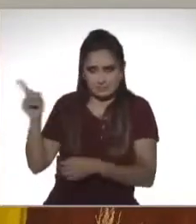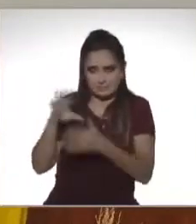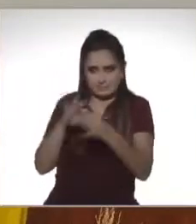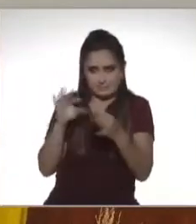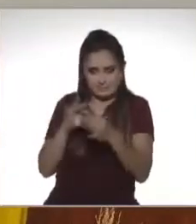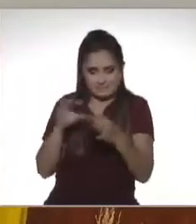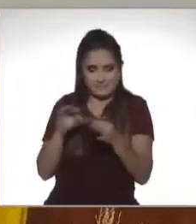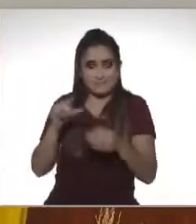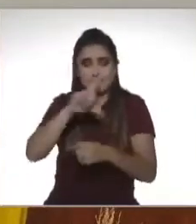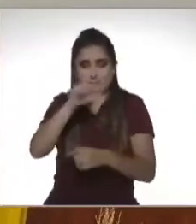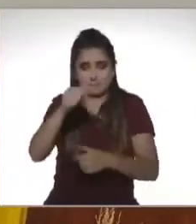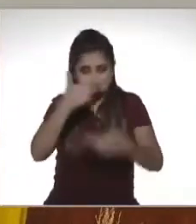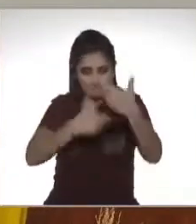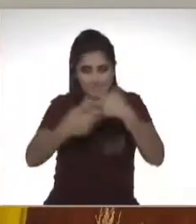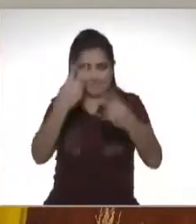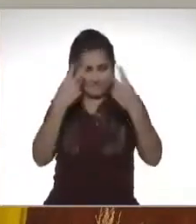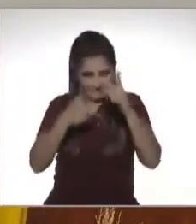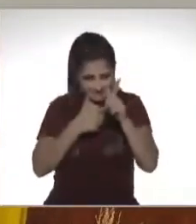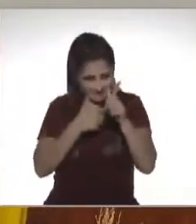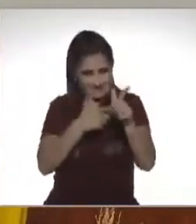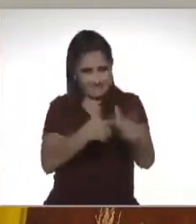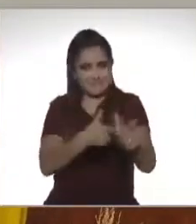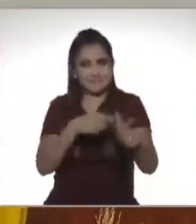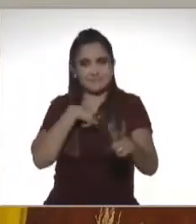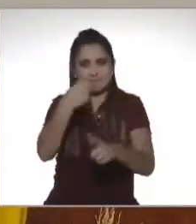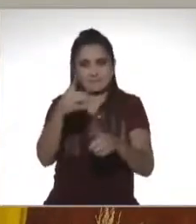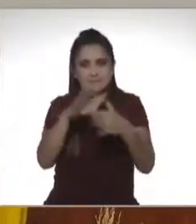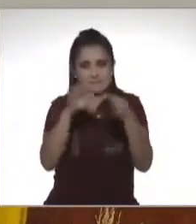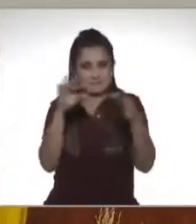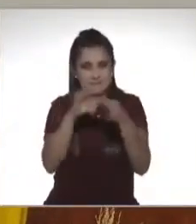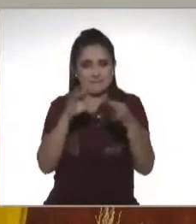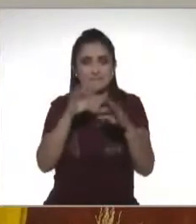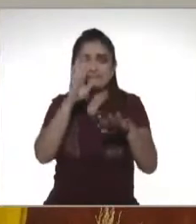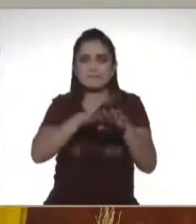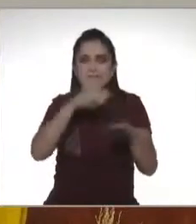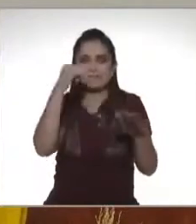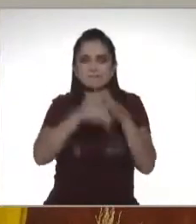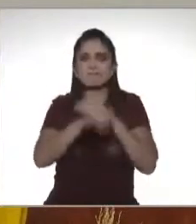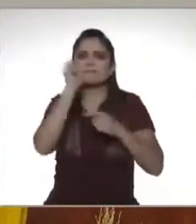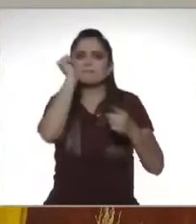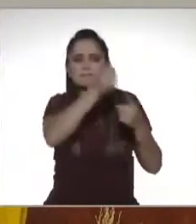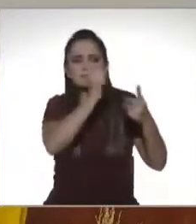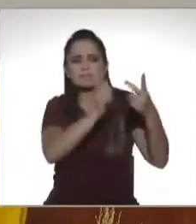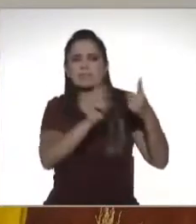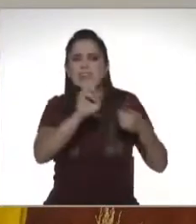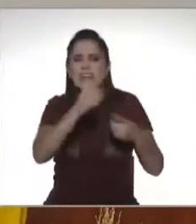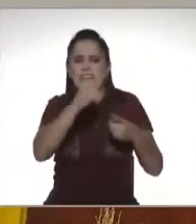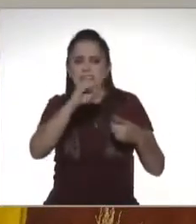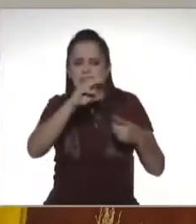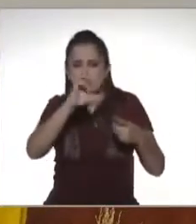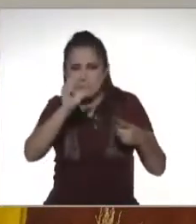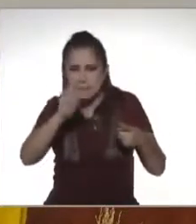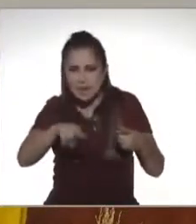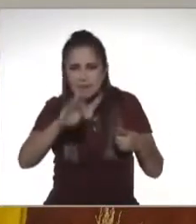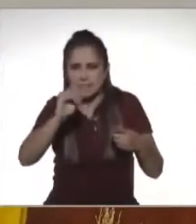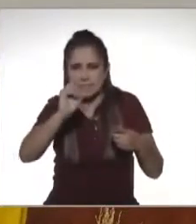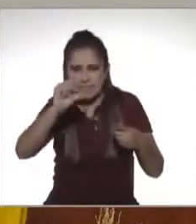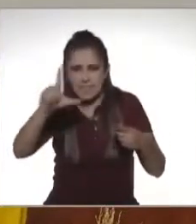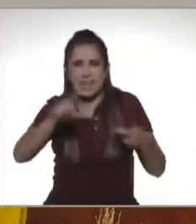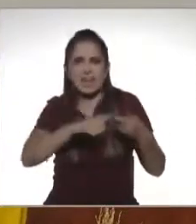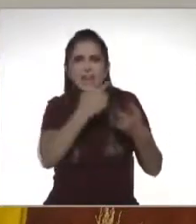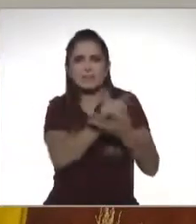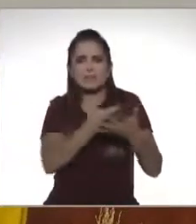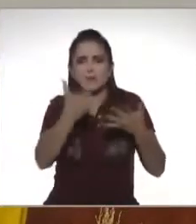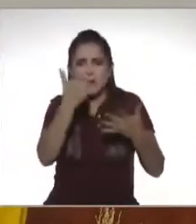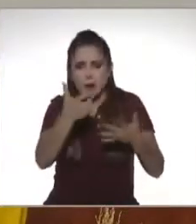cómo hacerlo. Y regresando, quédense, porque vamos a entrar ahora sí en materia. ¿A qué nos referimos cuando hablamos de regímenes fiscales? ¿Qué son los sueldos y